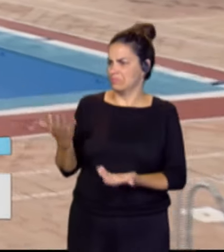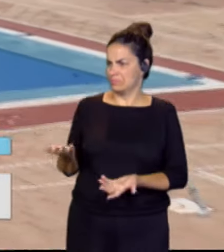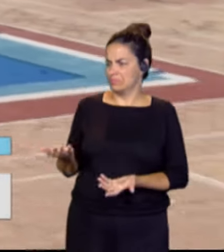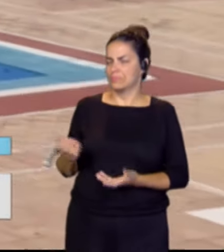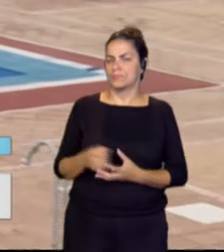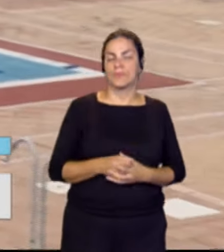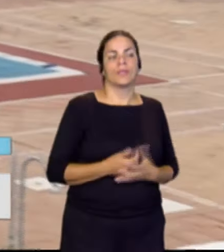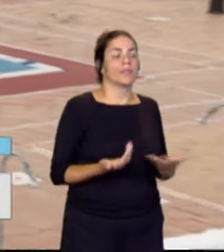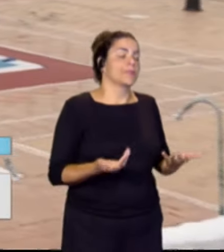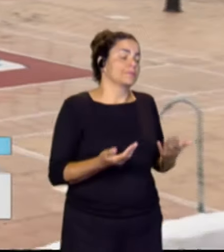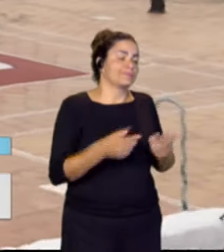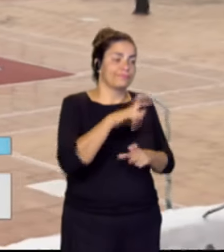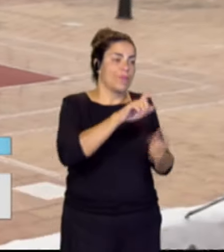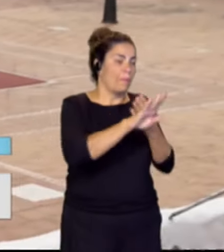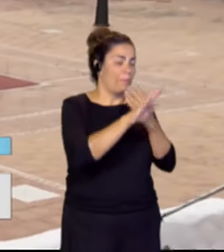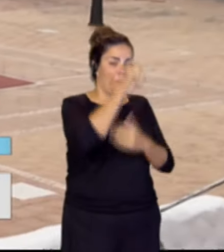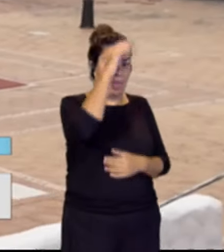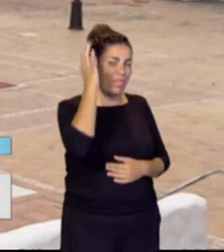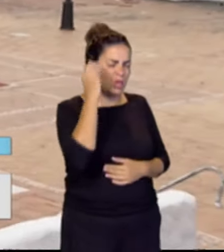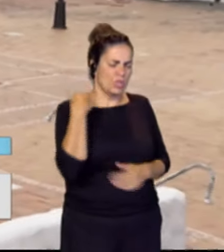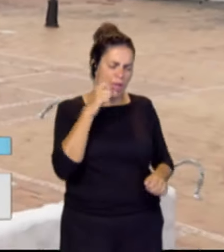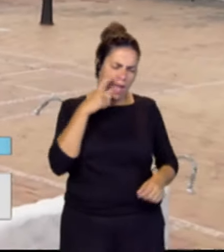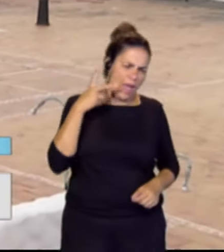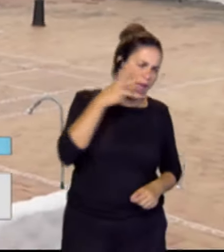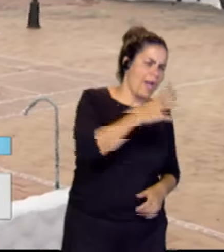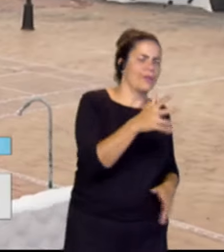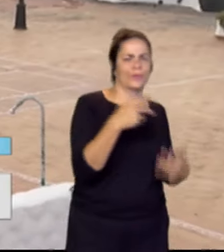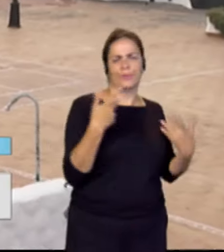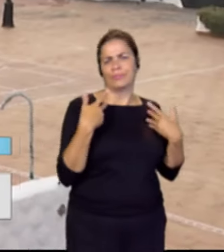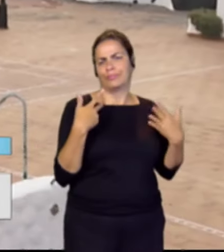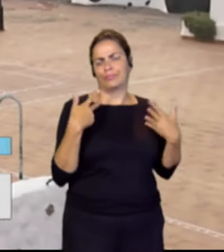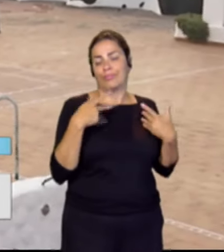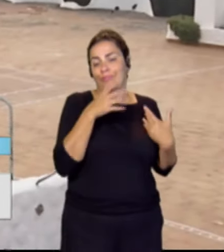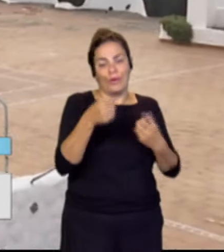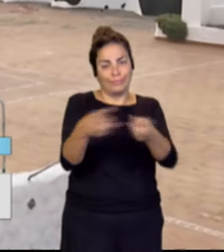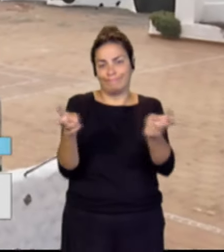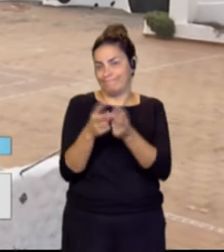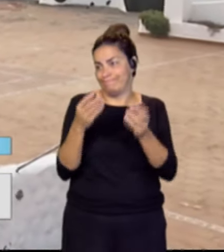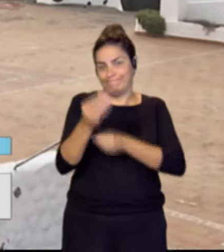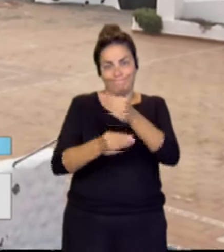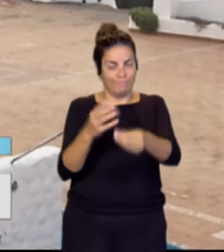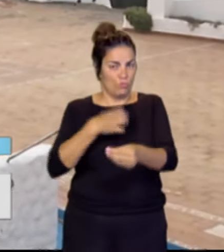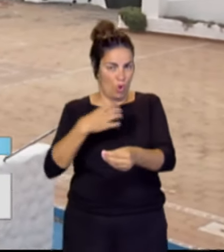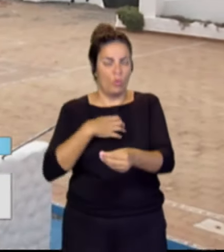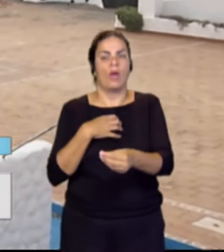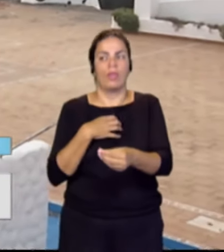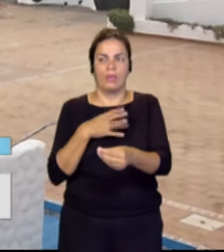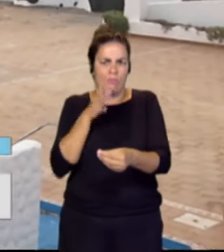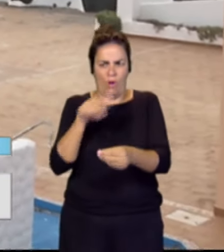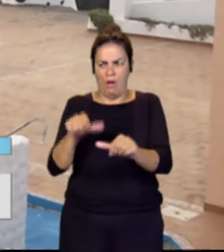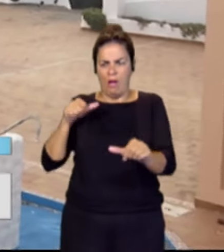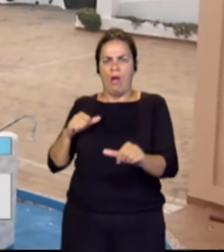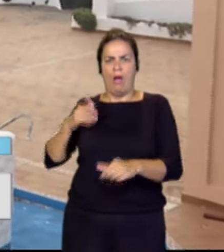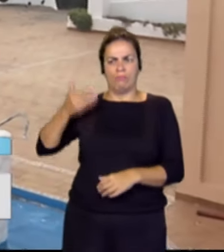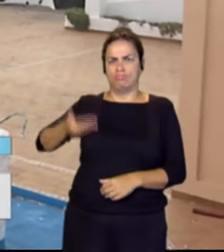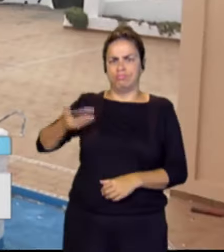isla Baja Andrés? Los vecinos y las vecinas llevan años, pues, sufriendo el no disponer de estas instalaciones que han sido esenciales